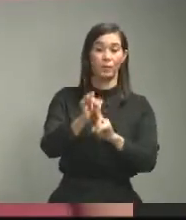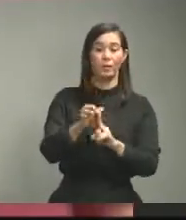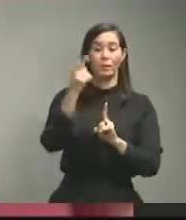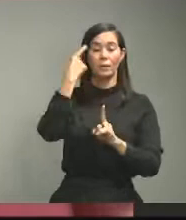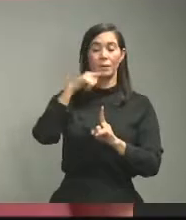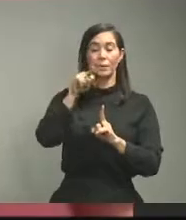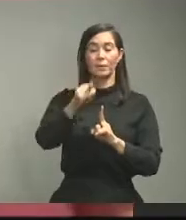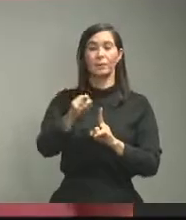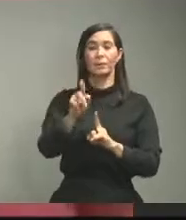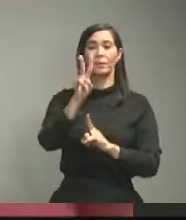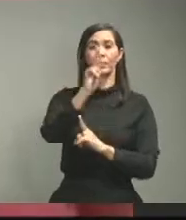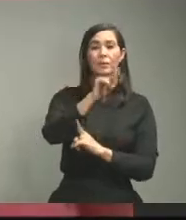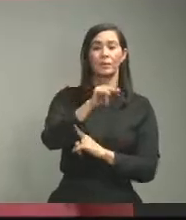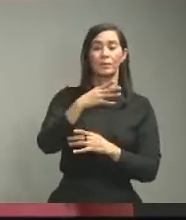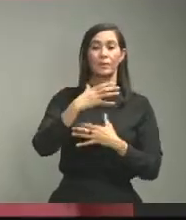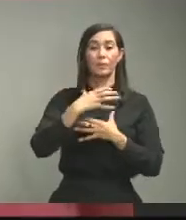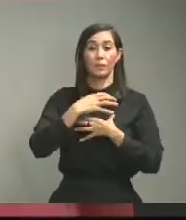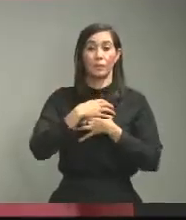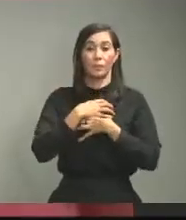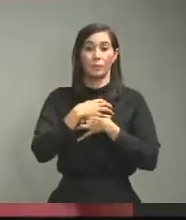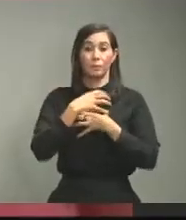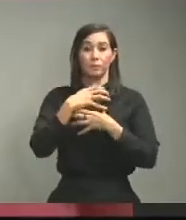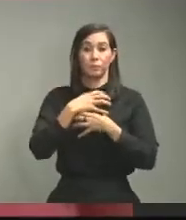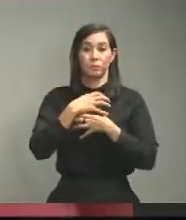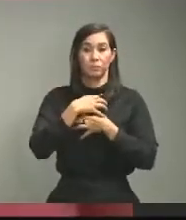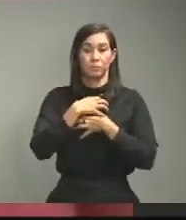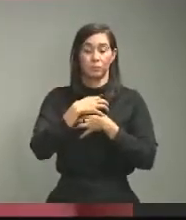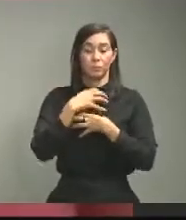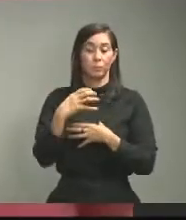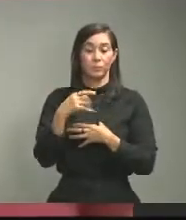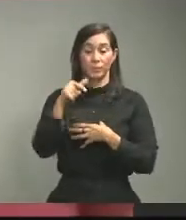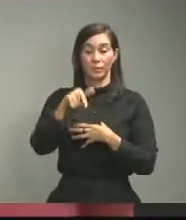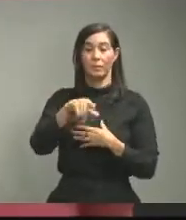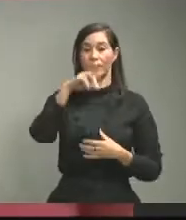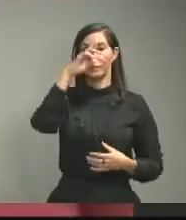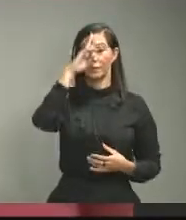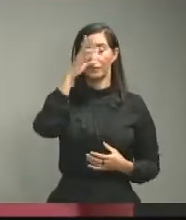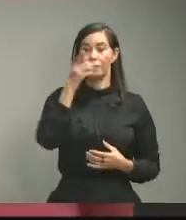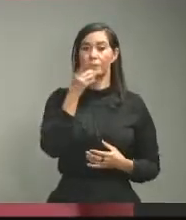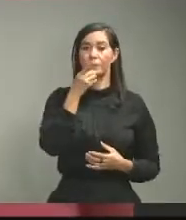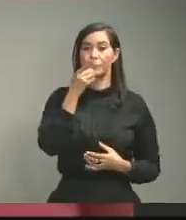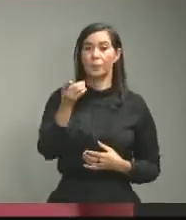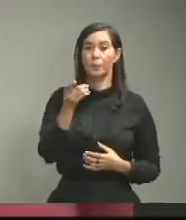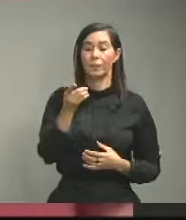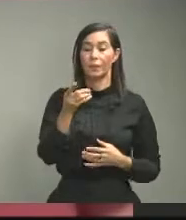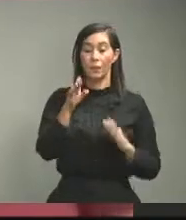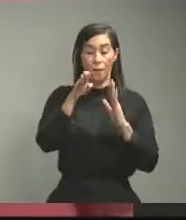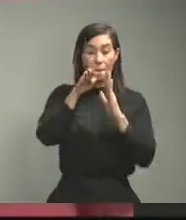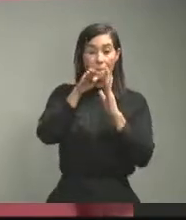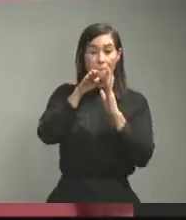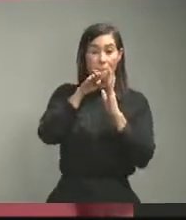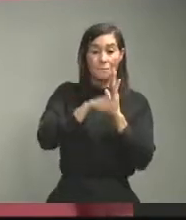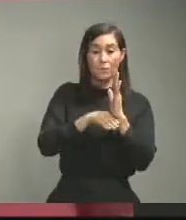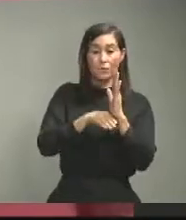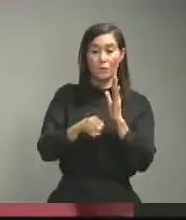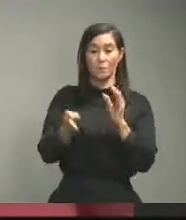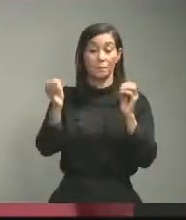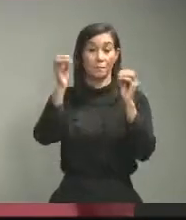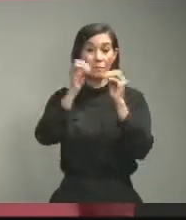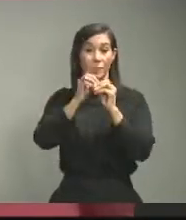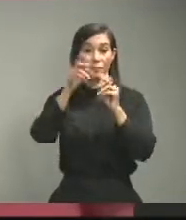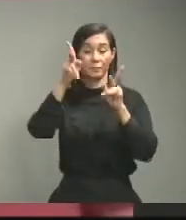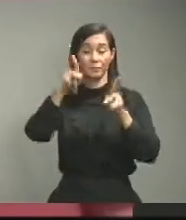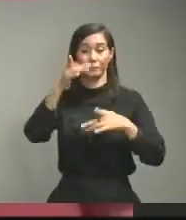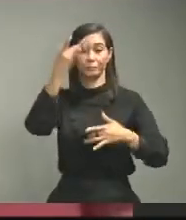la cantidad de ventiladores que hay en el país que no no cubre ni la mitad de estas personas en caso